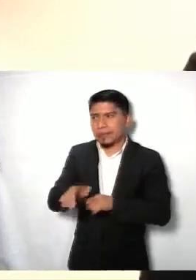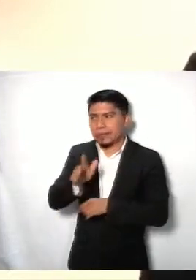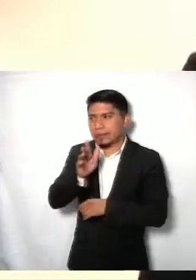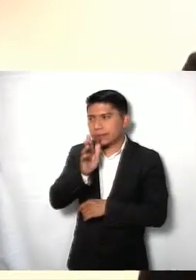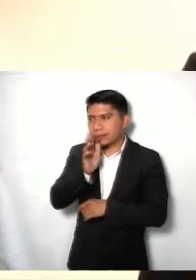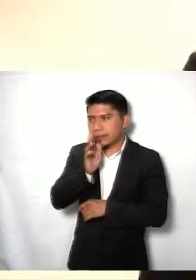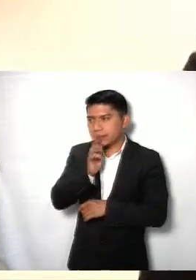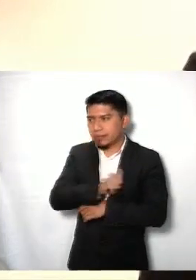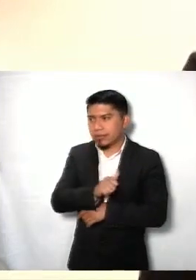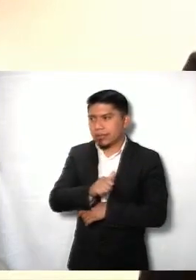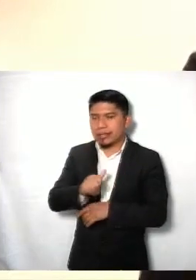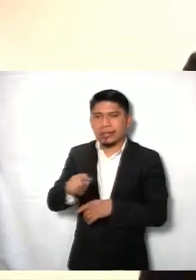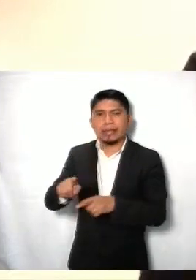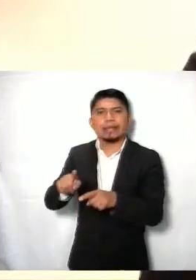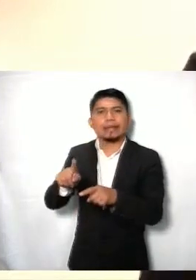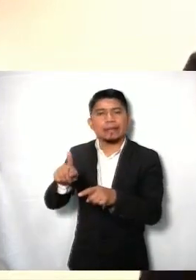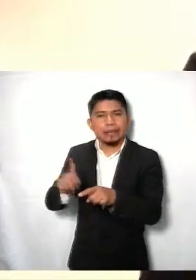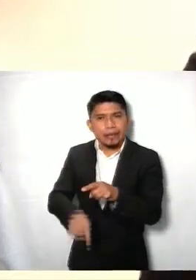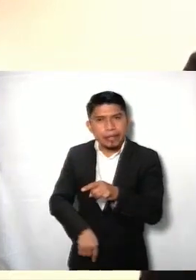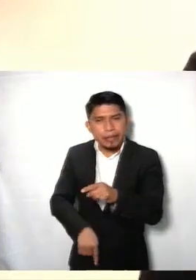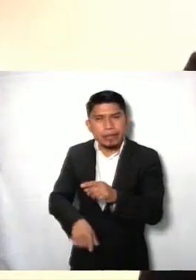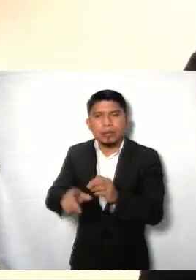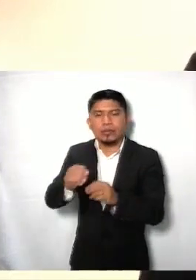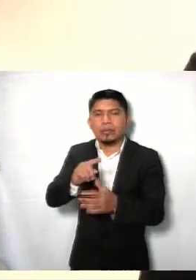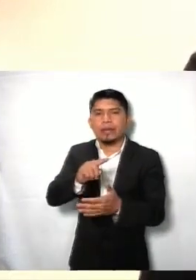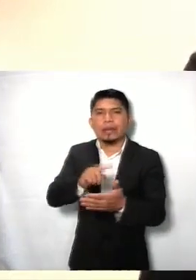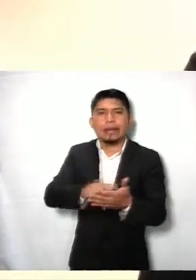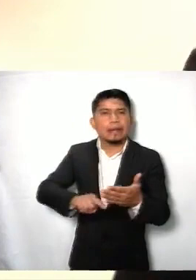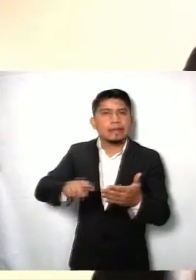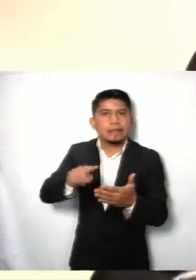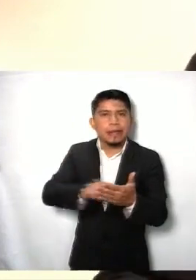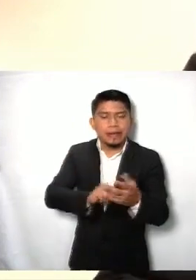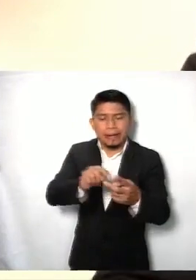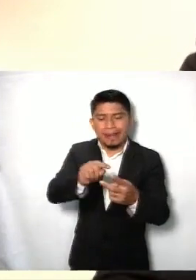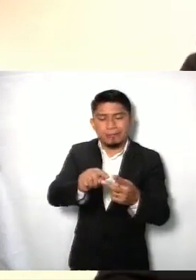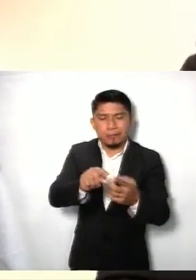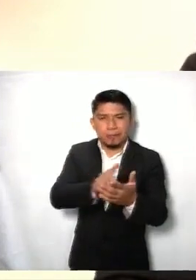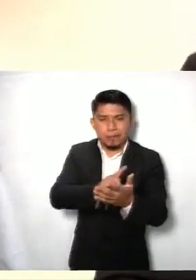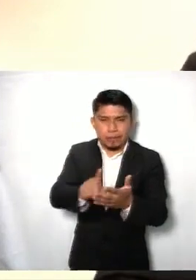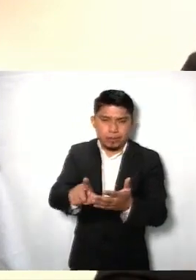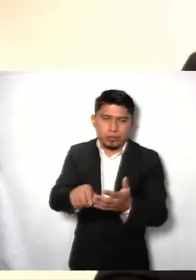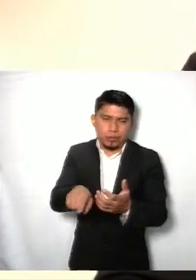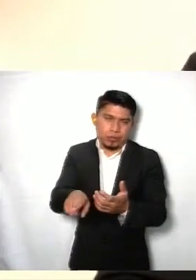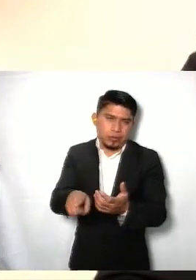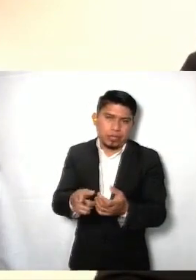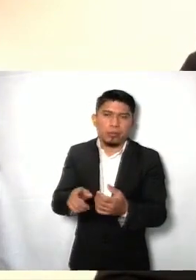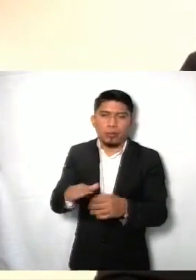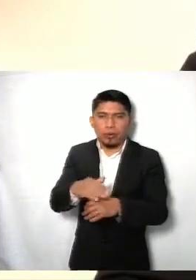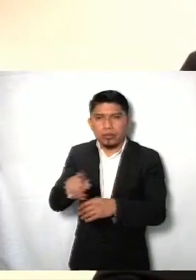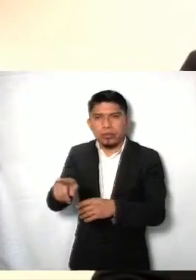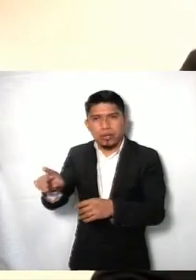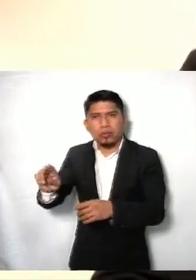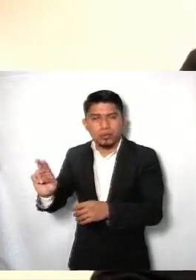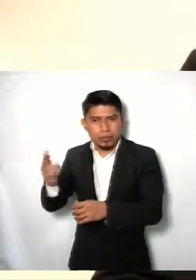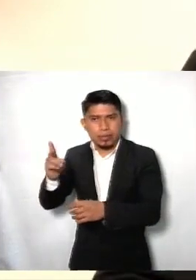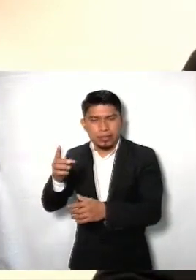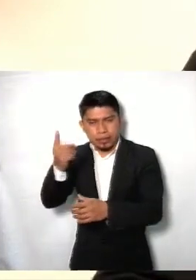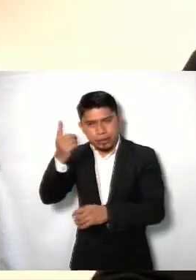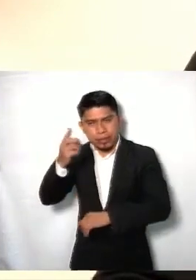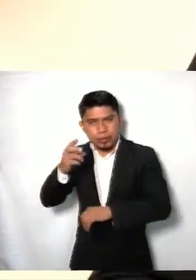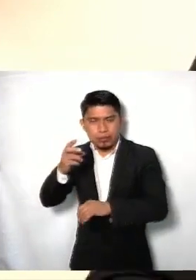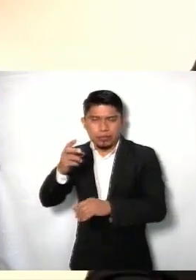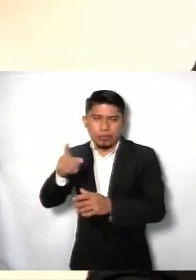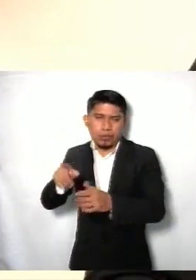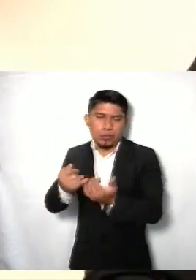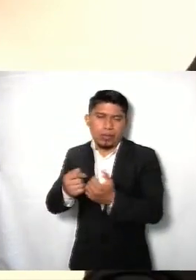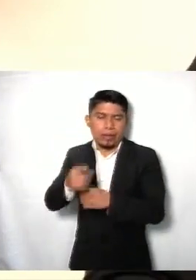pueden ceder, no se pueden cancelar, digamos, y esa parte de las universidades juegan un papel importante. Y nosotros desde la dirección de